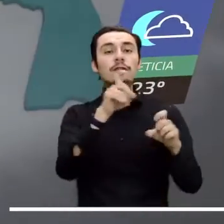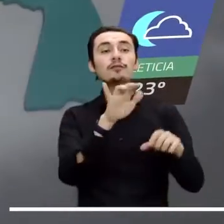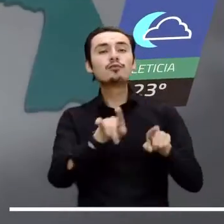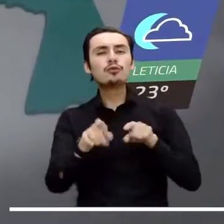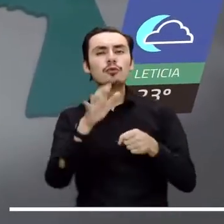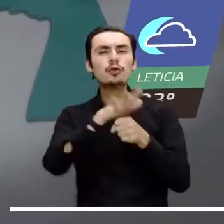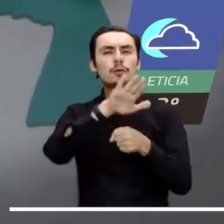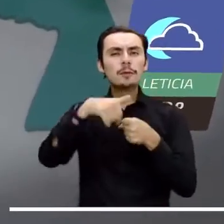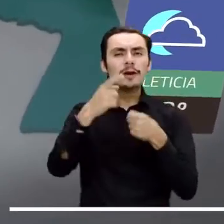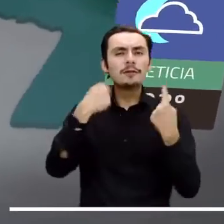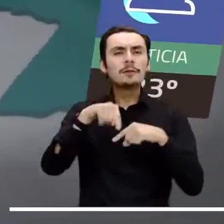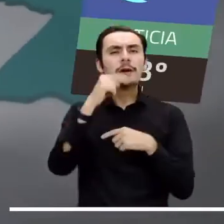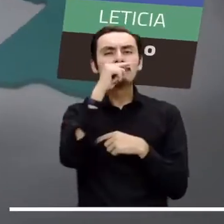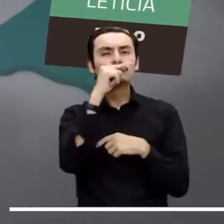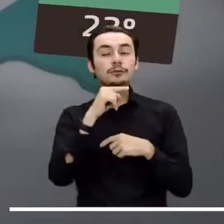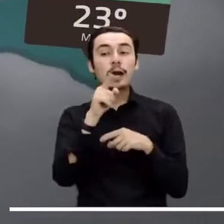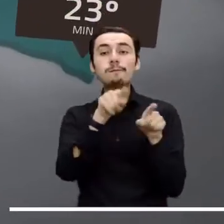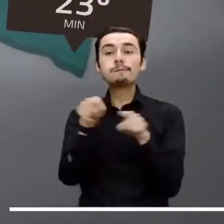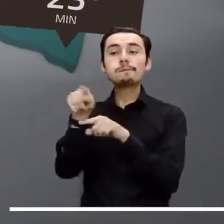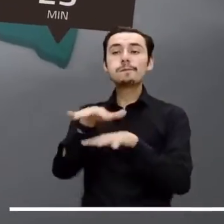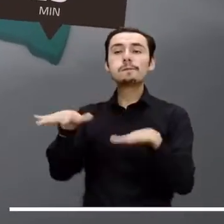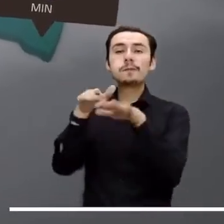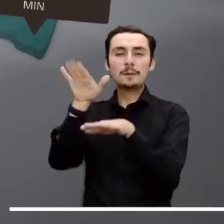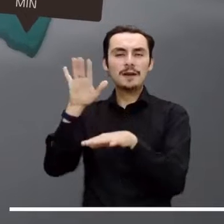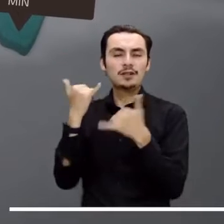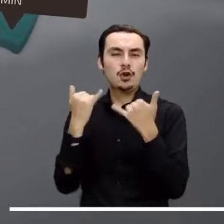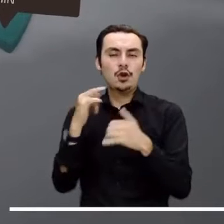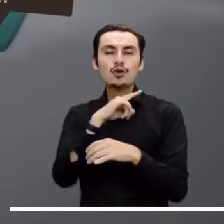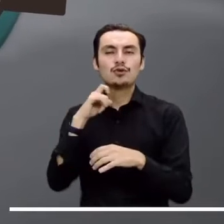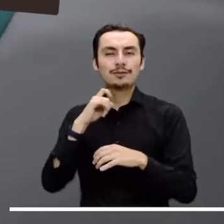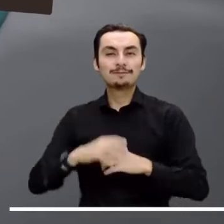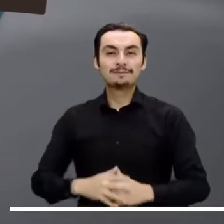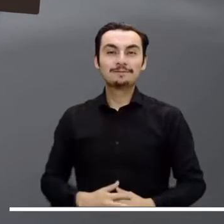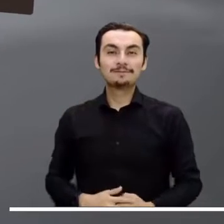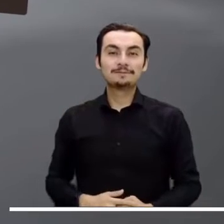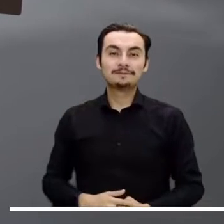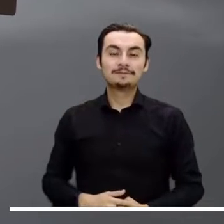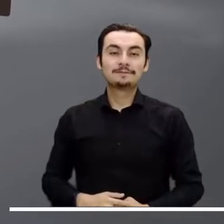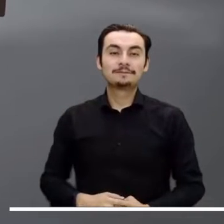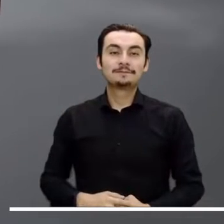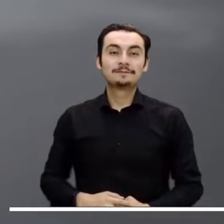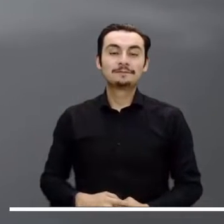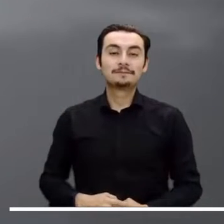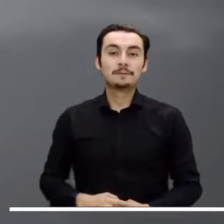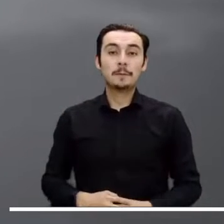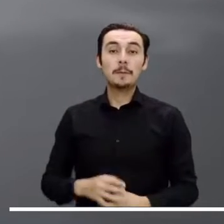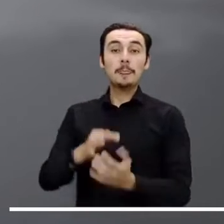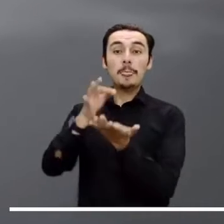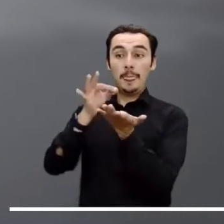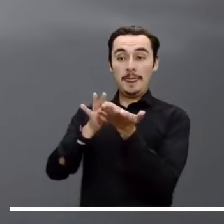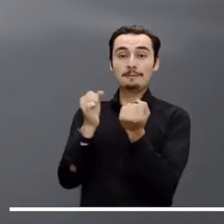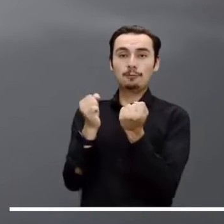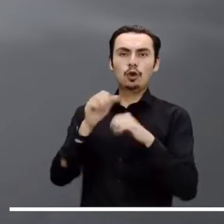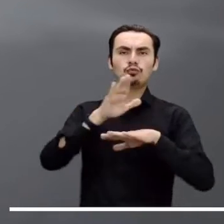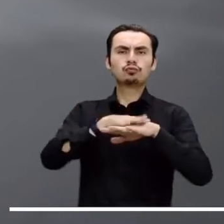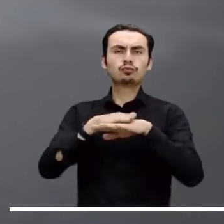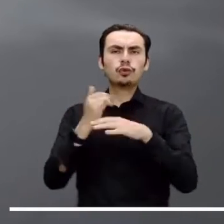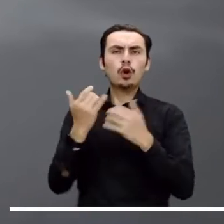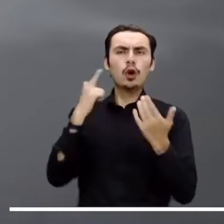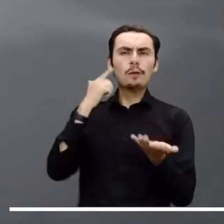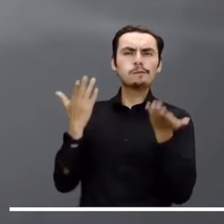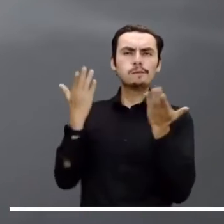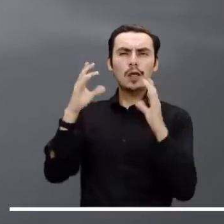sectores de Guainía, Baupés y Amazonas. En el resto de la región se anticipa tiempo seco. La capital